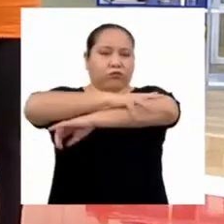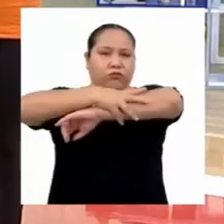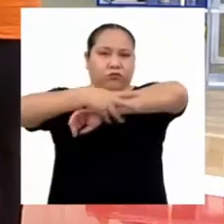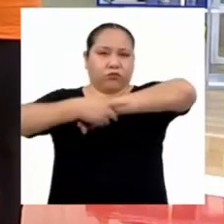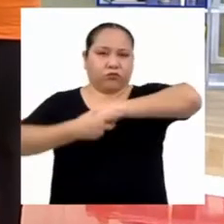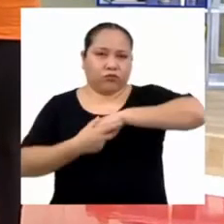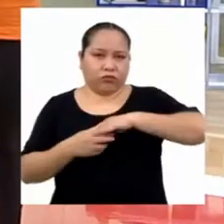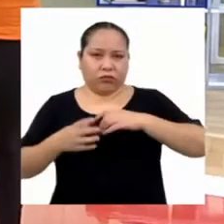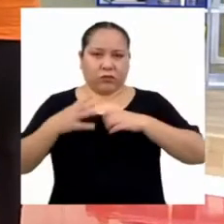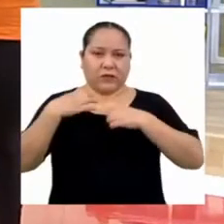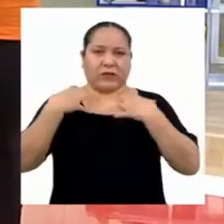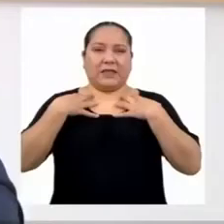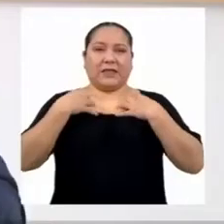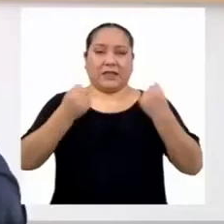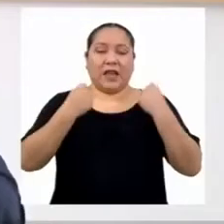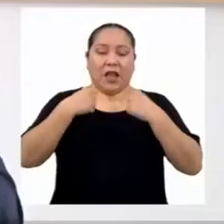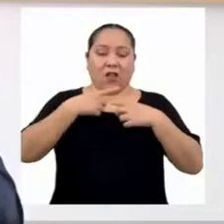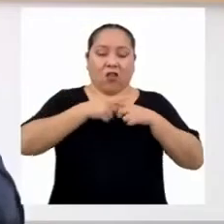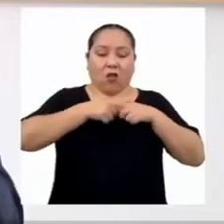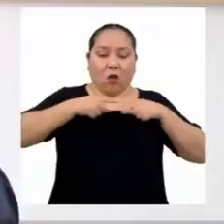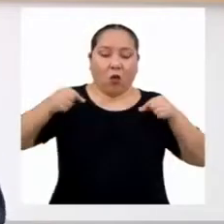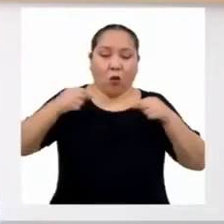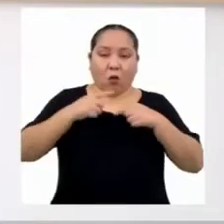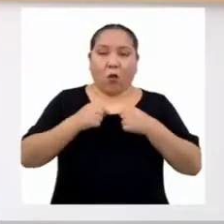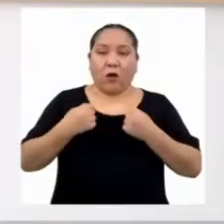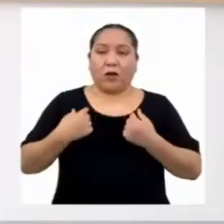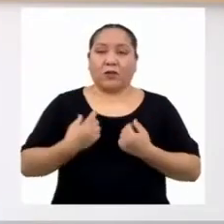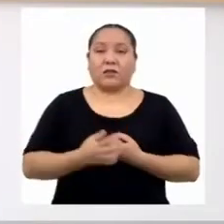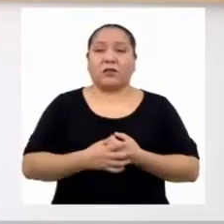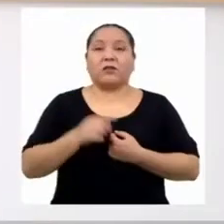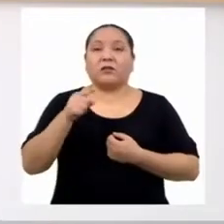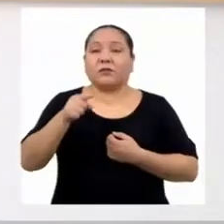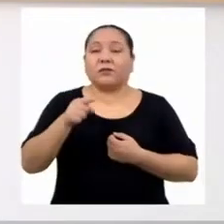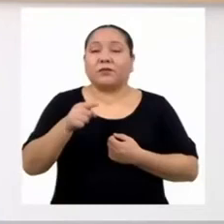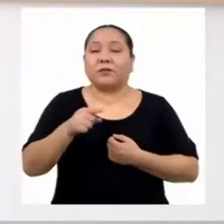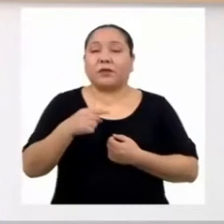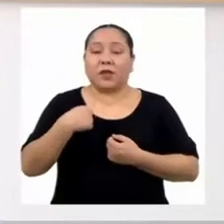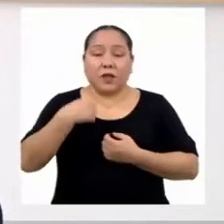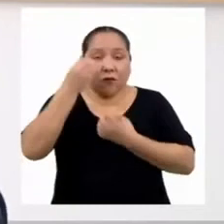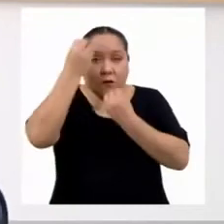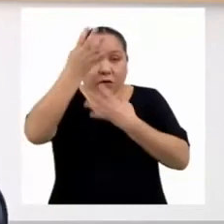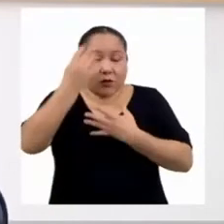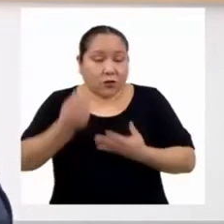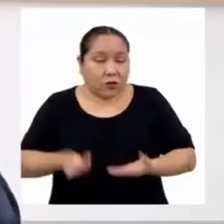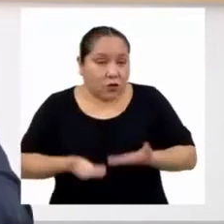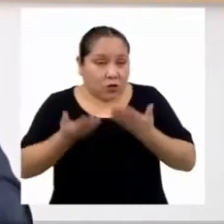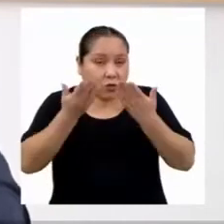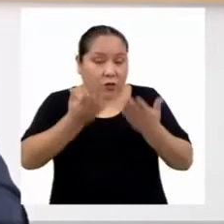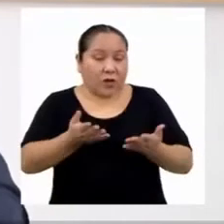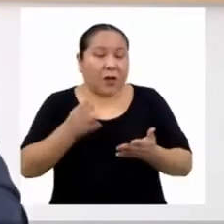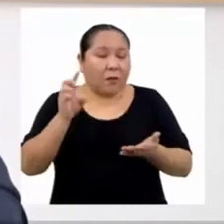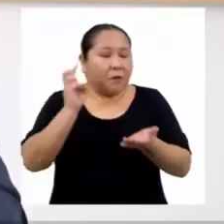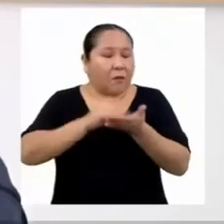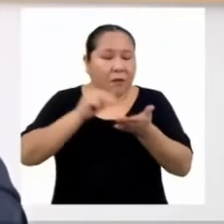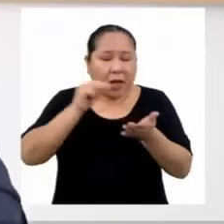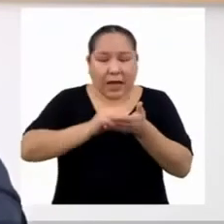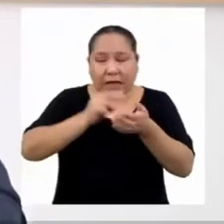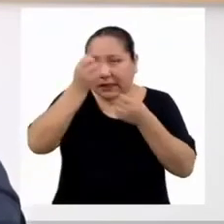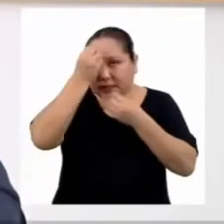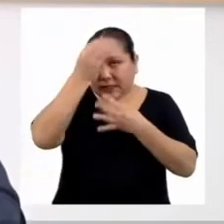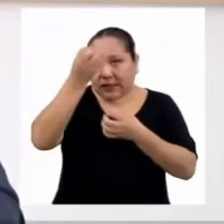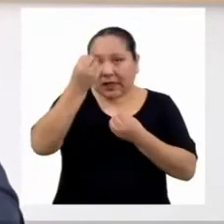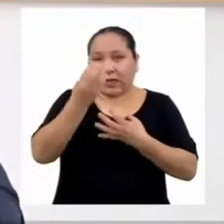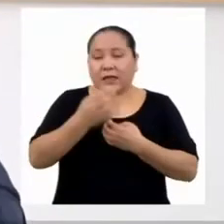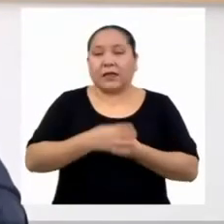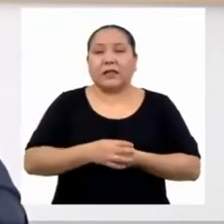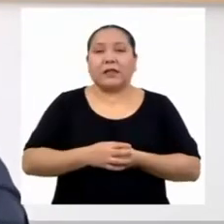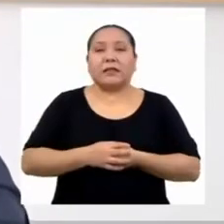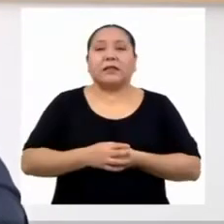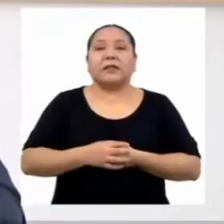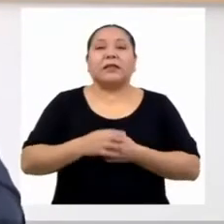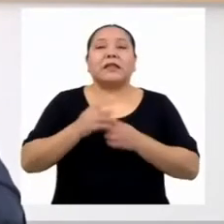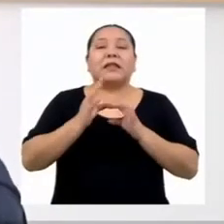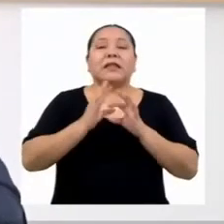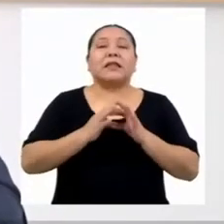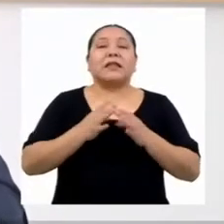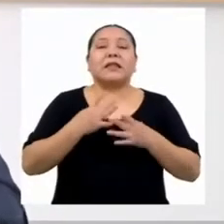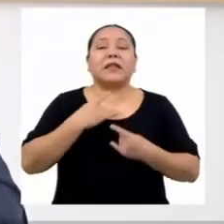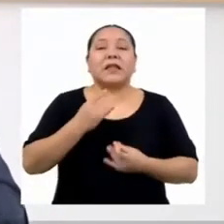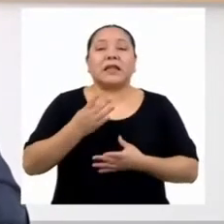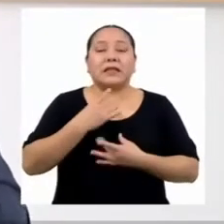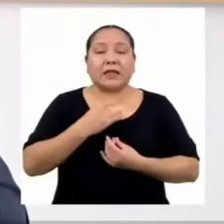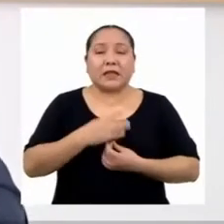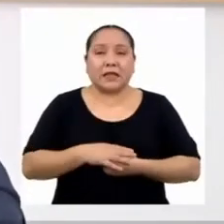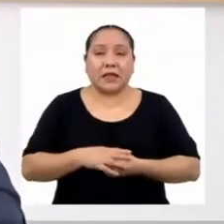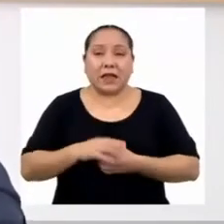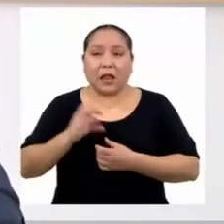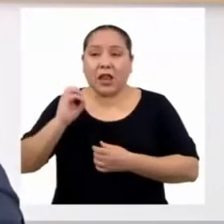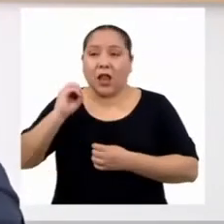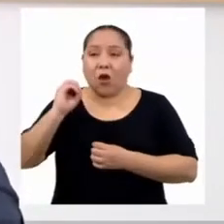constantemente en movimiento? Y el dato que yo te tengo puede serte más interesante aún. La Organización Mundial de la Salud estima